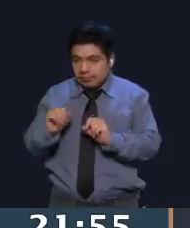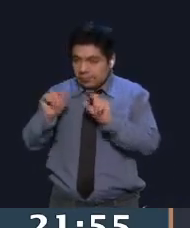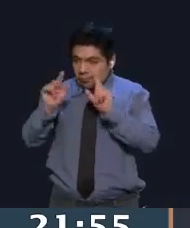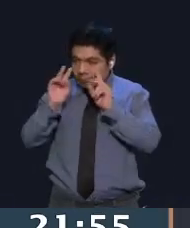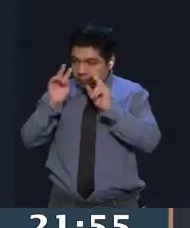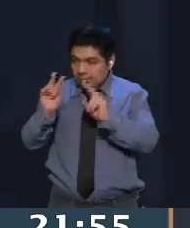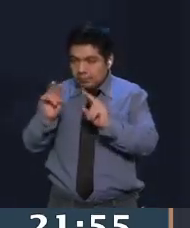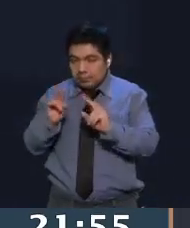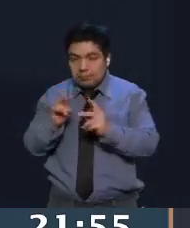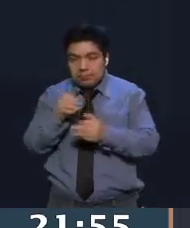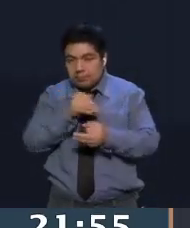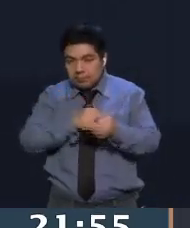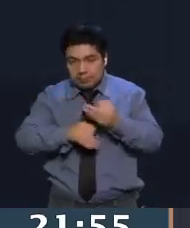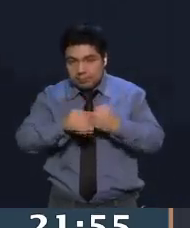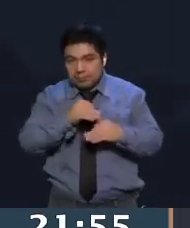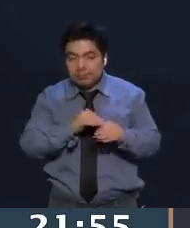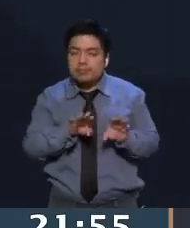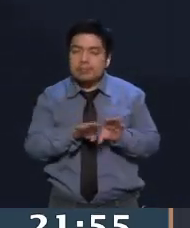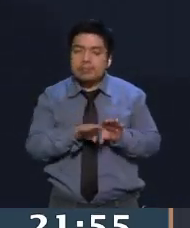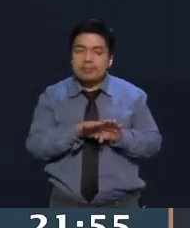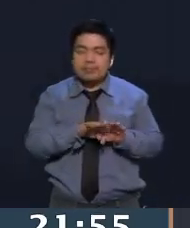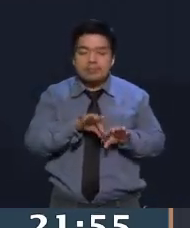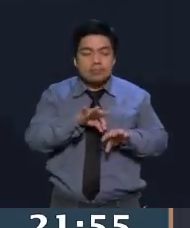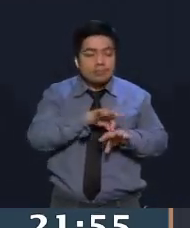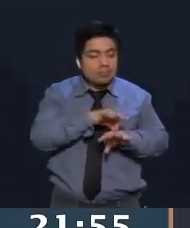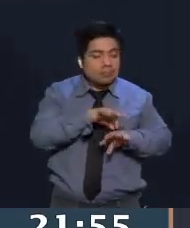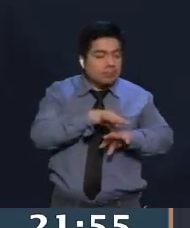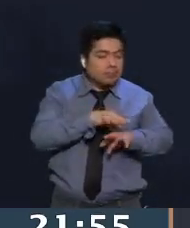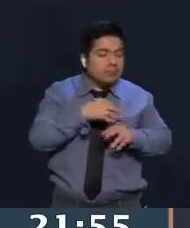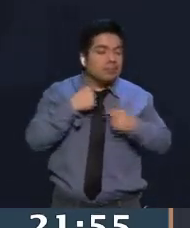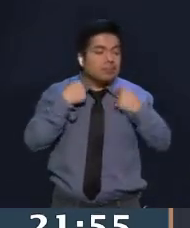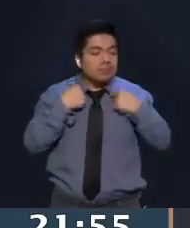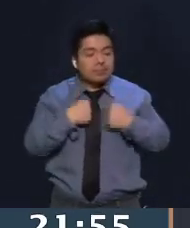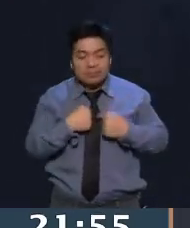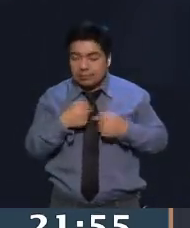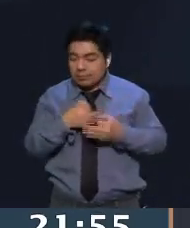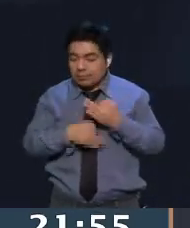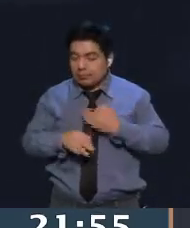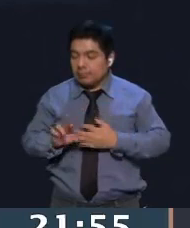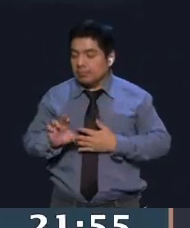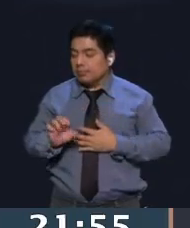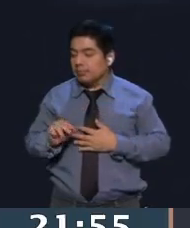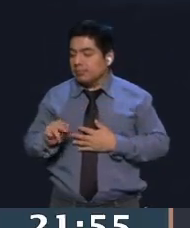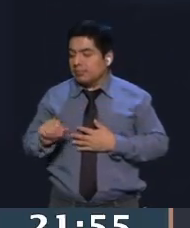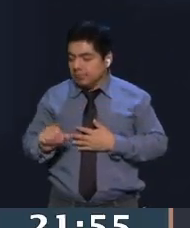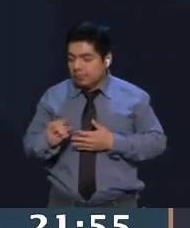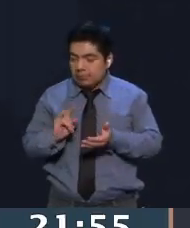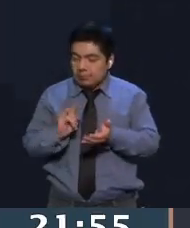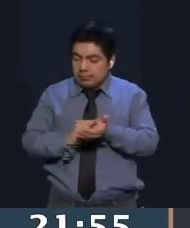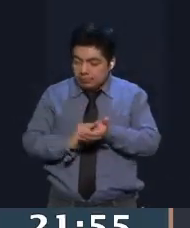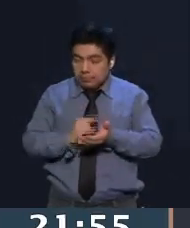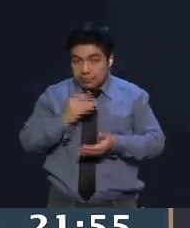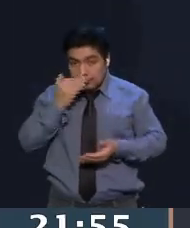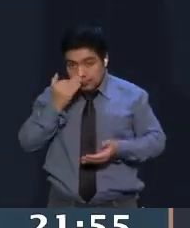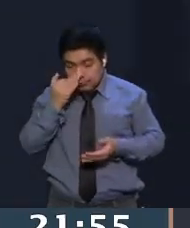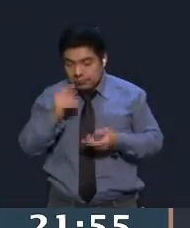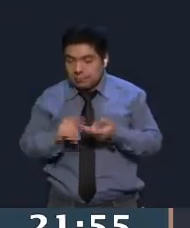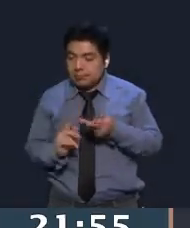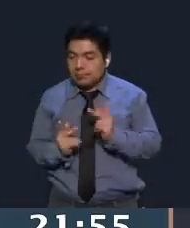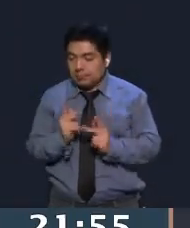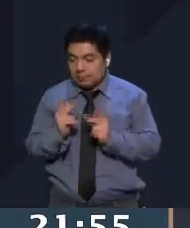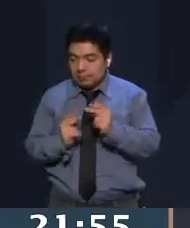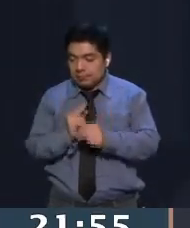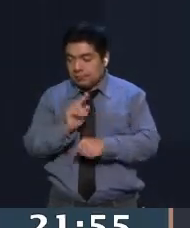todo lo que tiene que ver con joyería, tienen distintos collares, todos son resinas, ¿no? Entonces, a partir del encapsulamiento de flores y plantas